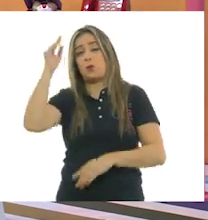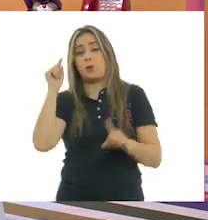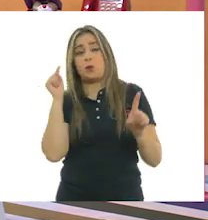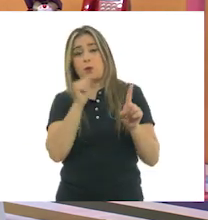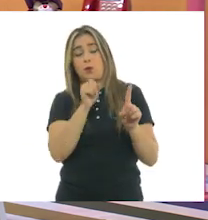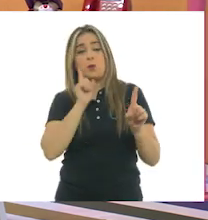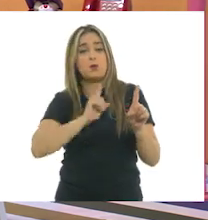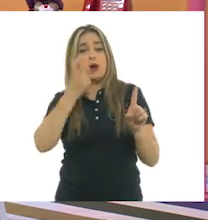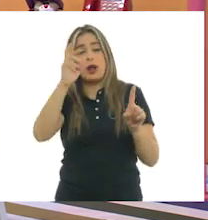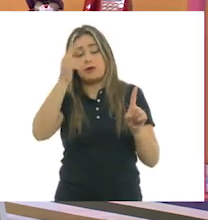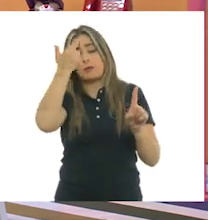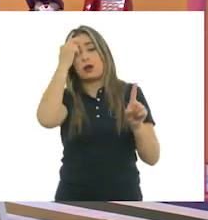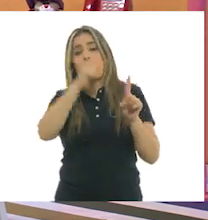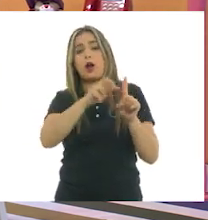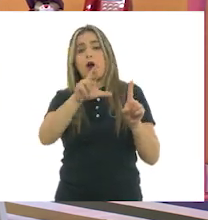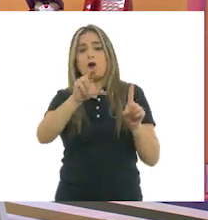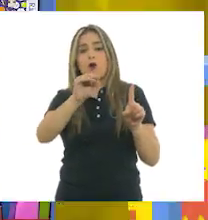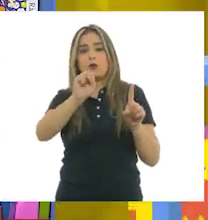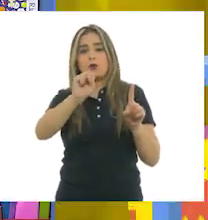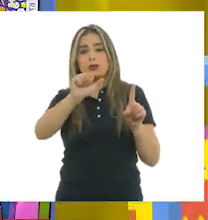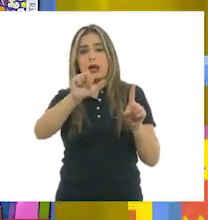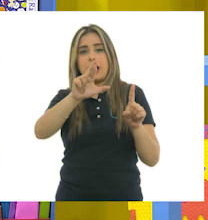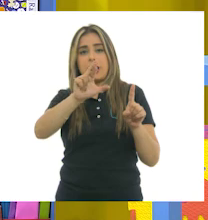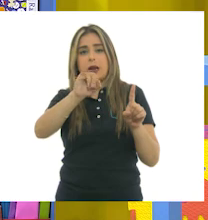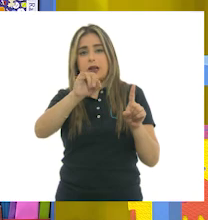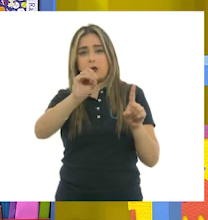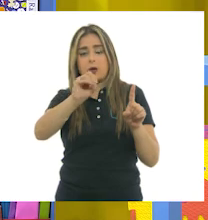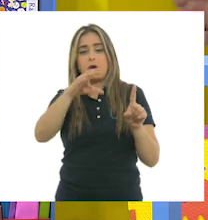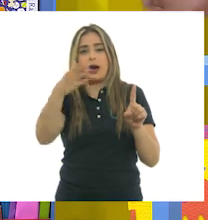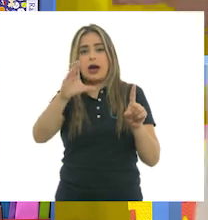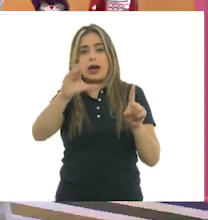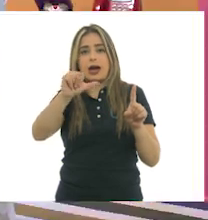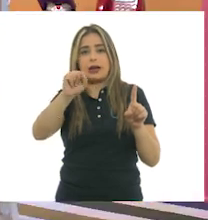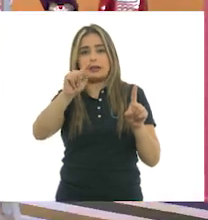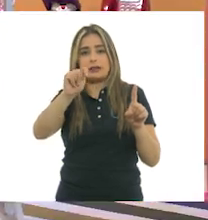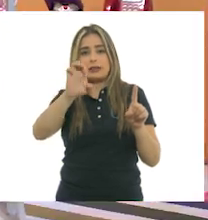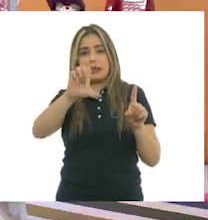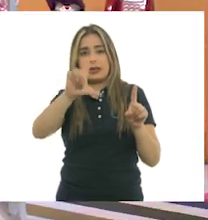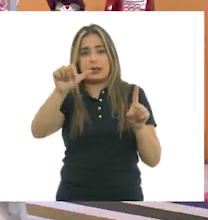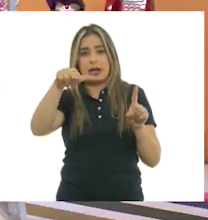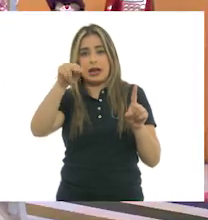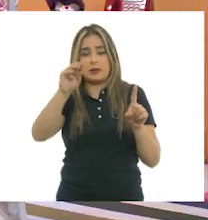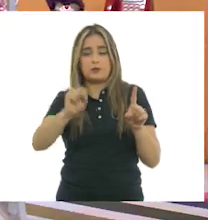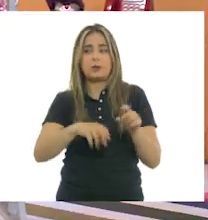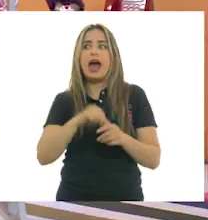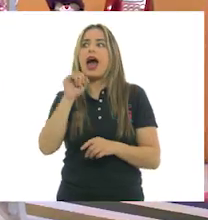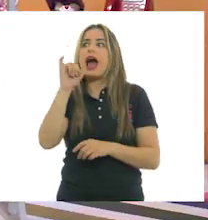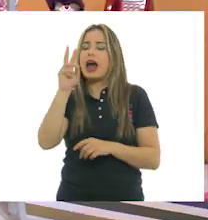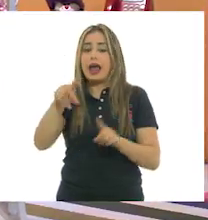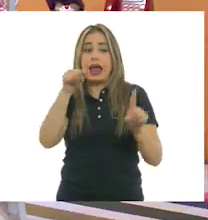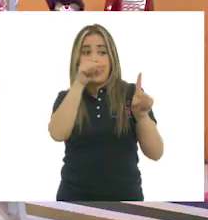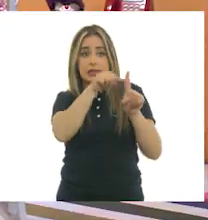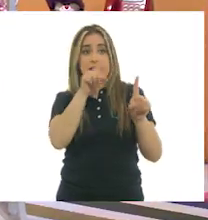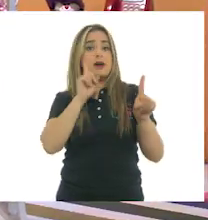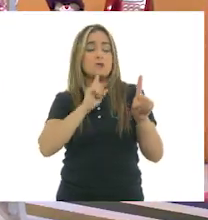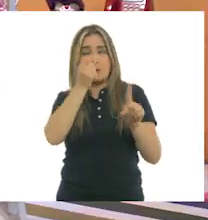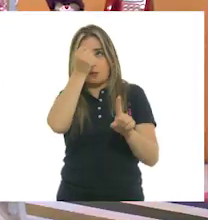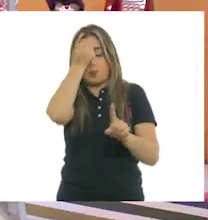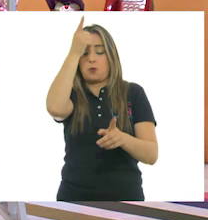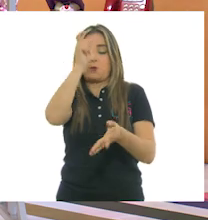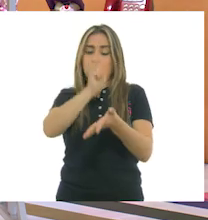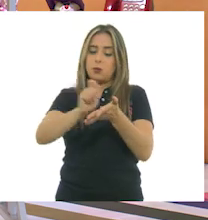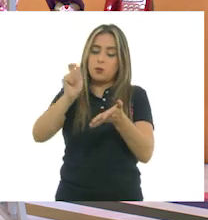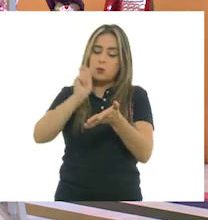recordar a Rosario Castellanos. Uy, me parece maravilloso, ¿sí? Rosario Castellanos es una de las escritoras mexicanas